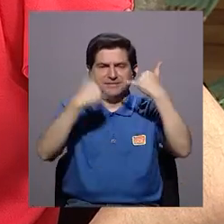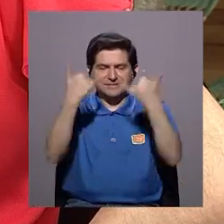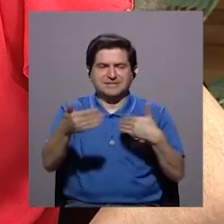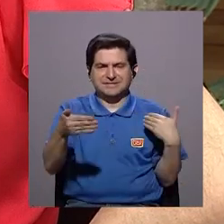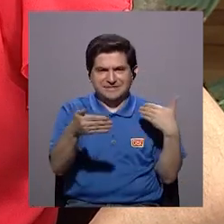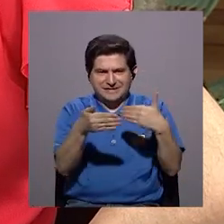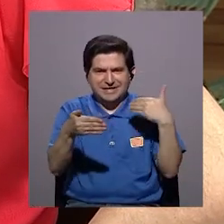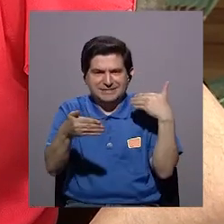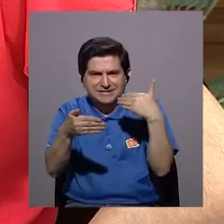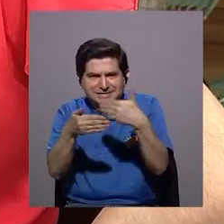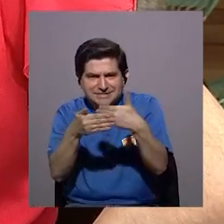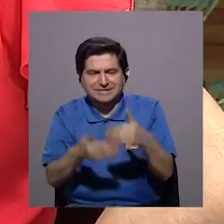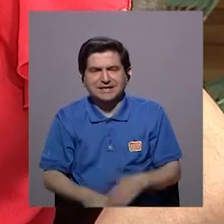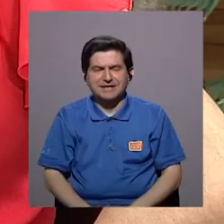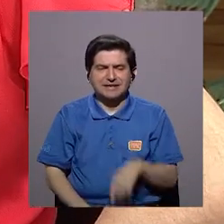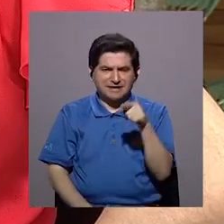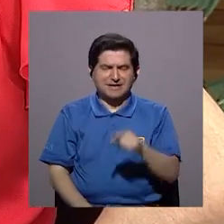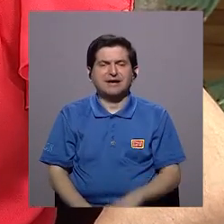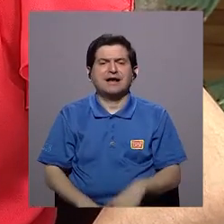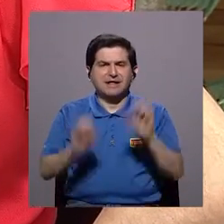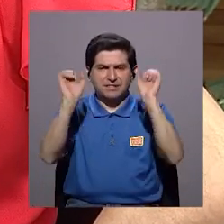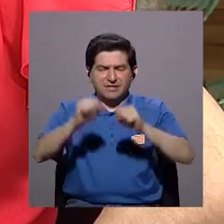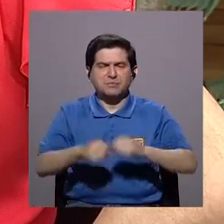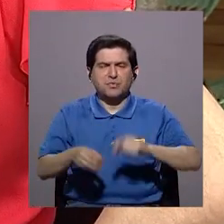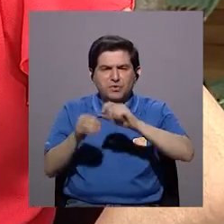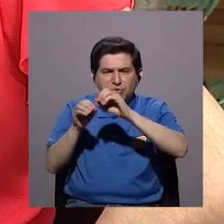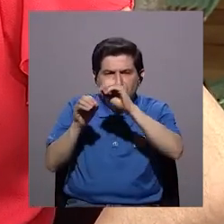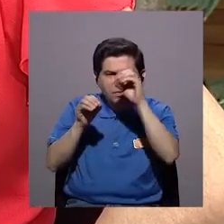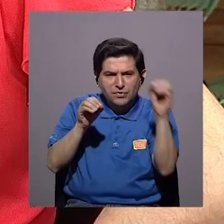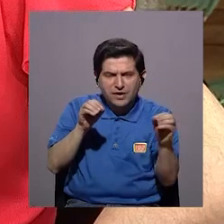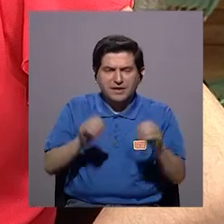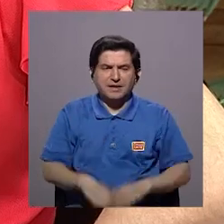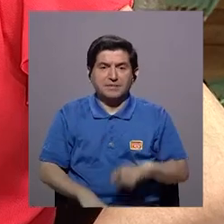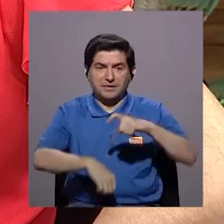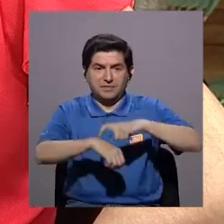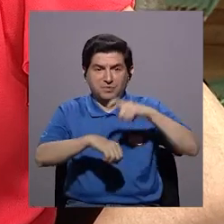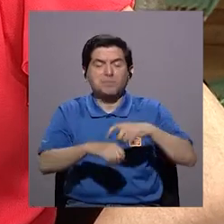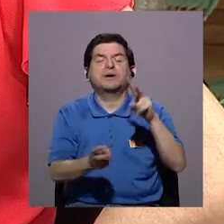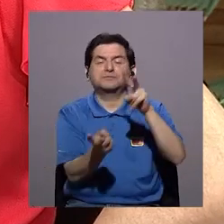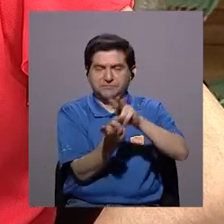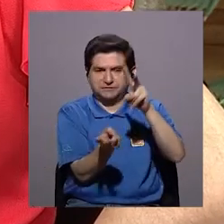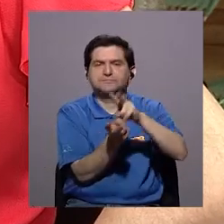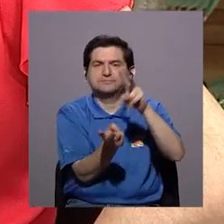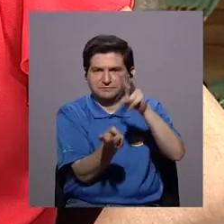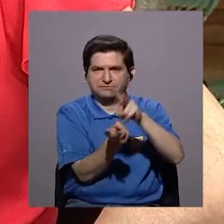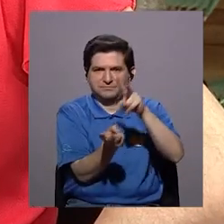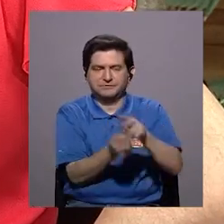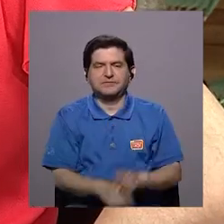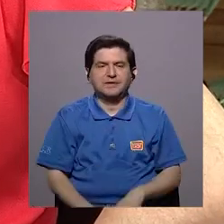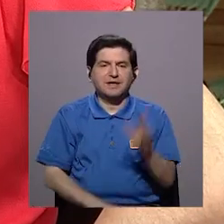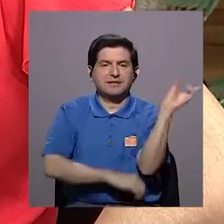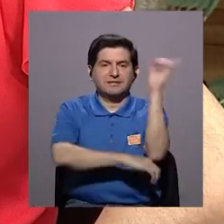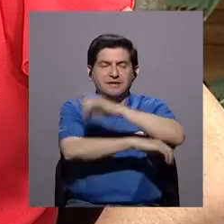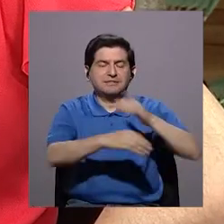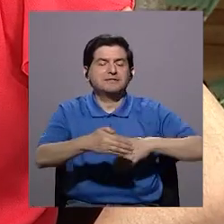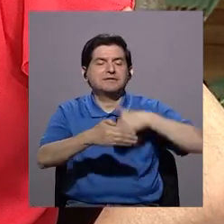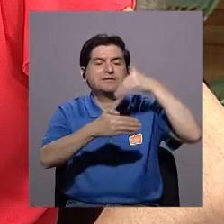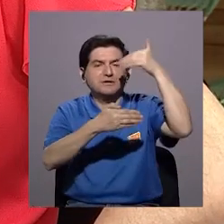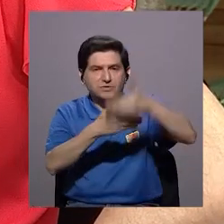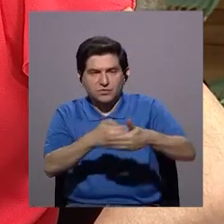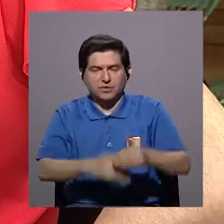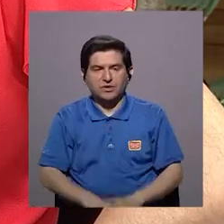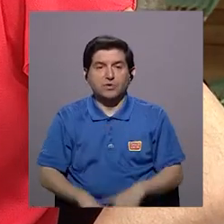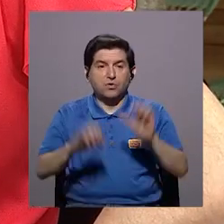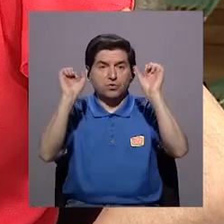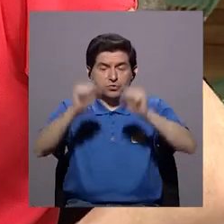ya estamos cerca de llegar a la ovulación. Durante esos días es donde hay que tener la relación, y los tres días después,